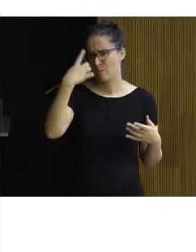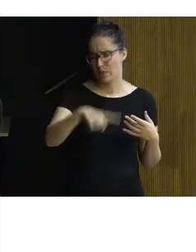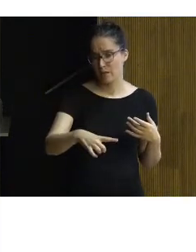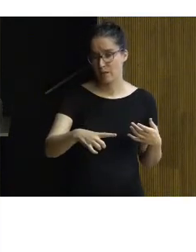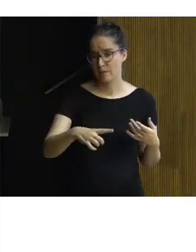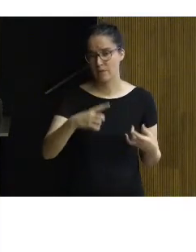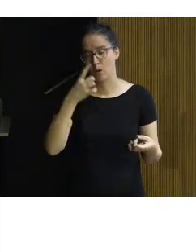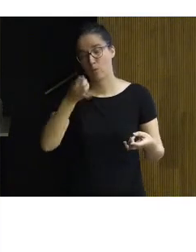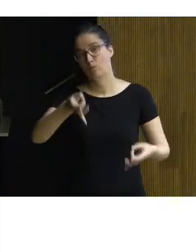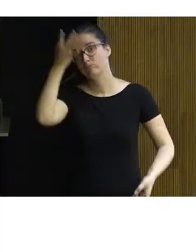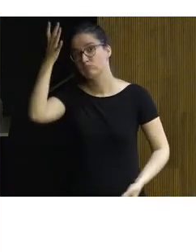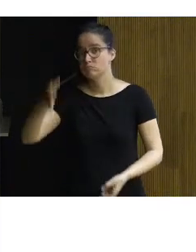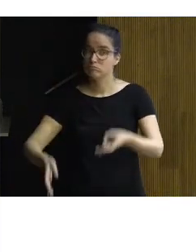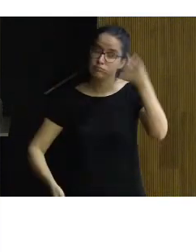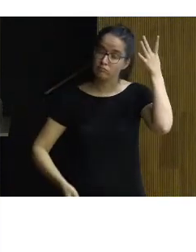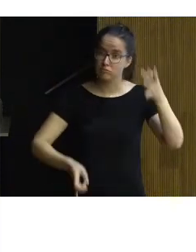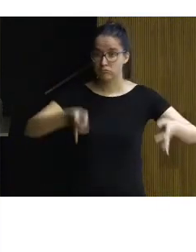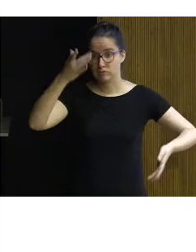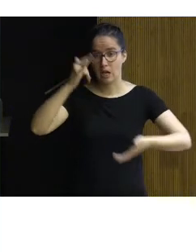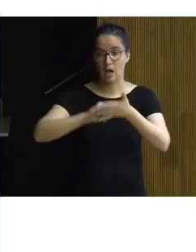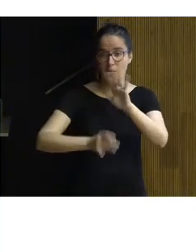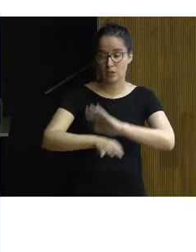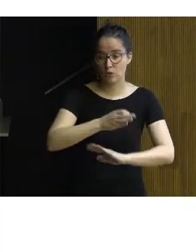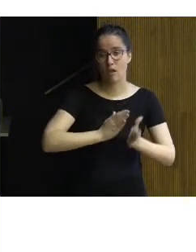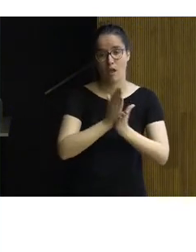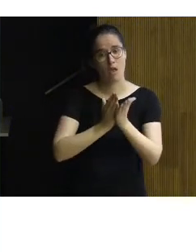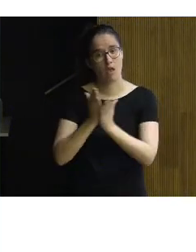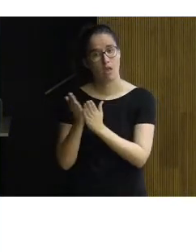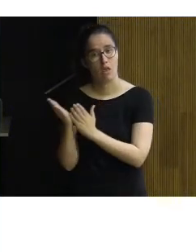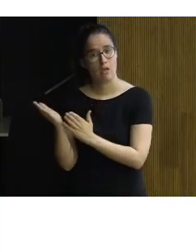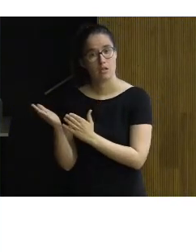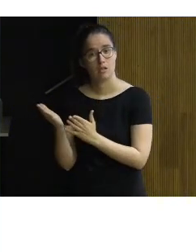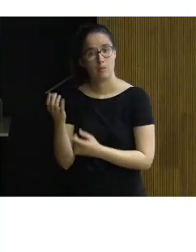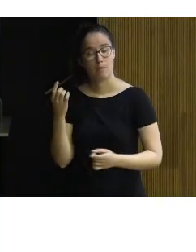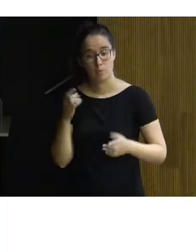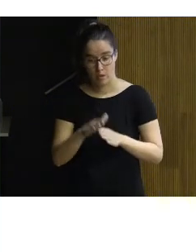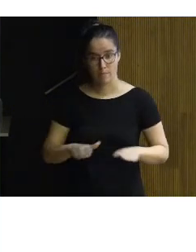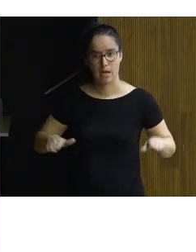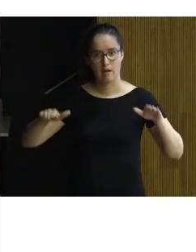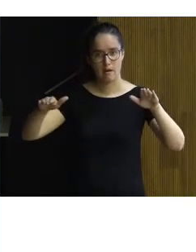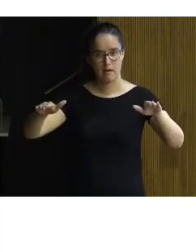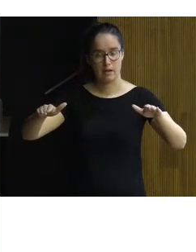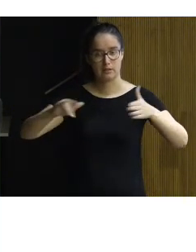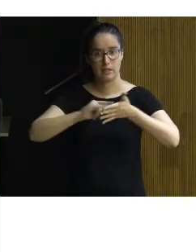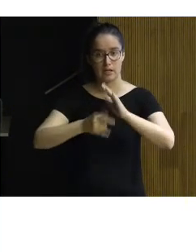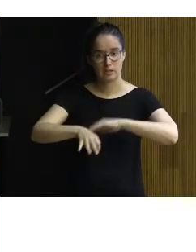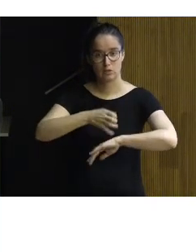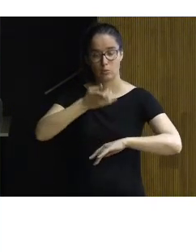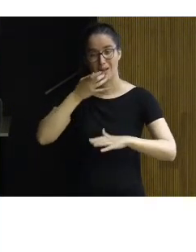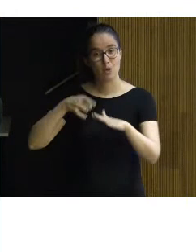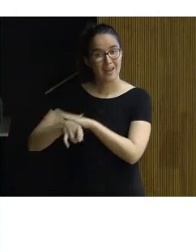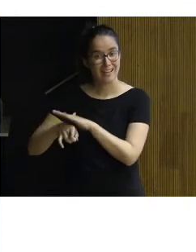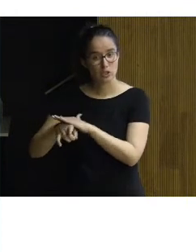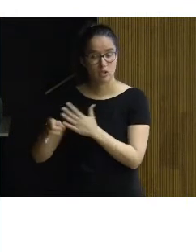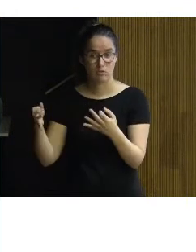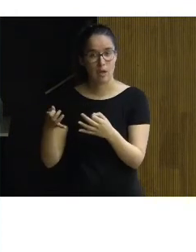se le ocurre una cosa ve por aquí la intervención arquitectónica hay opciones que son paralelas a la intervención arquitectónica que son de gestión